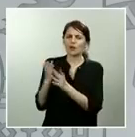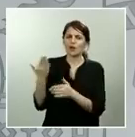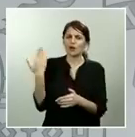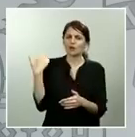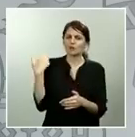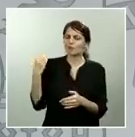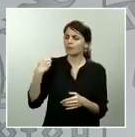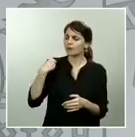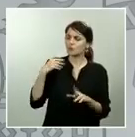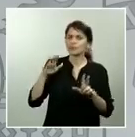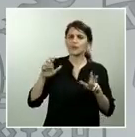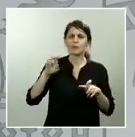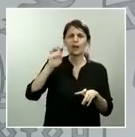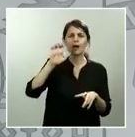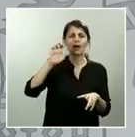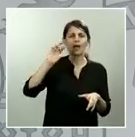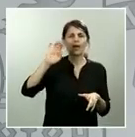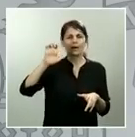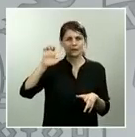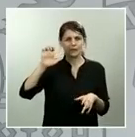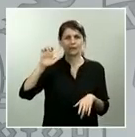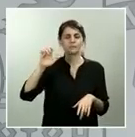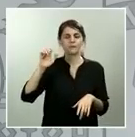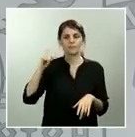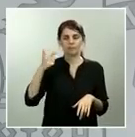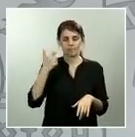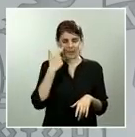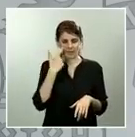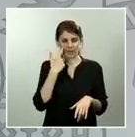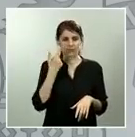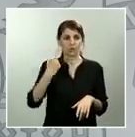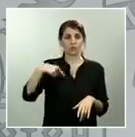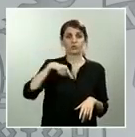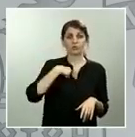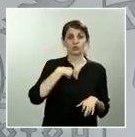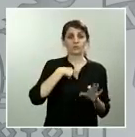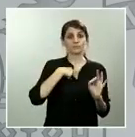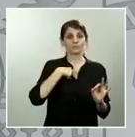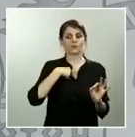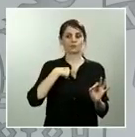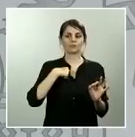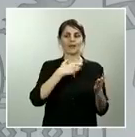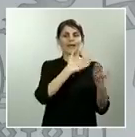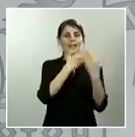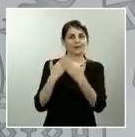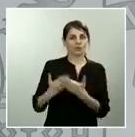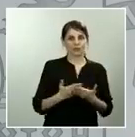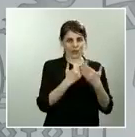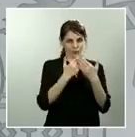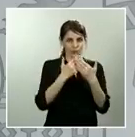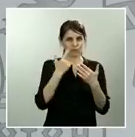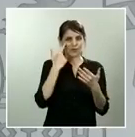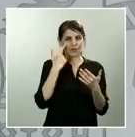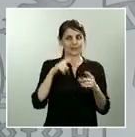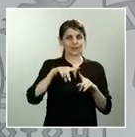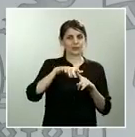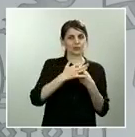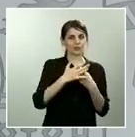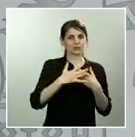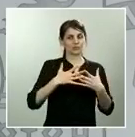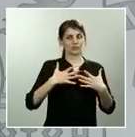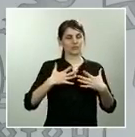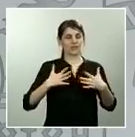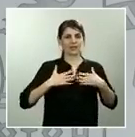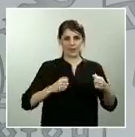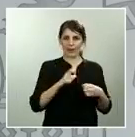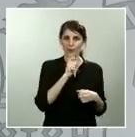está estudiando la situación sanitaria y por tanto si la situación sanitaria se prolonga tendremos que estudiar si